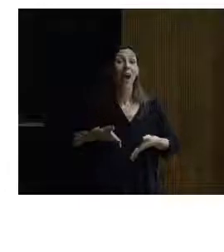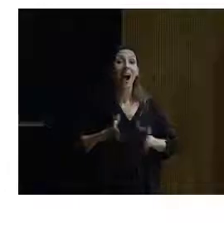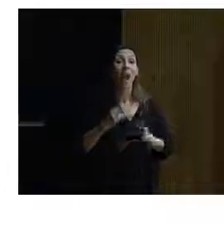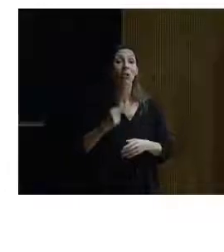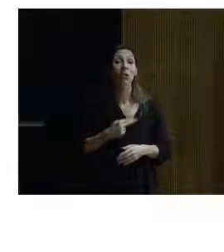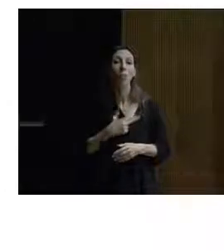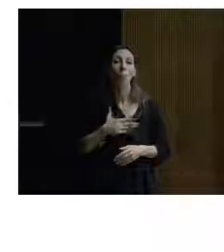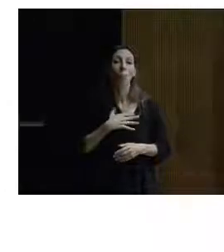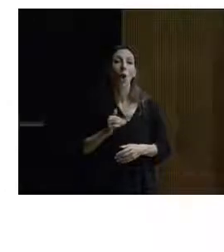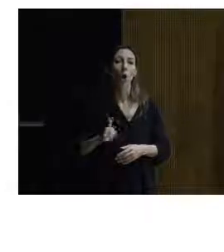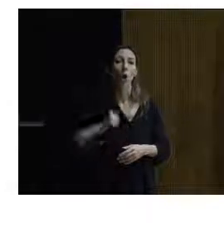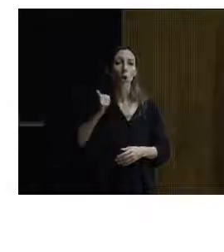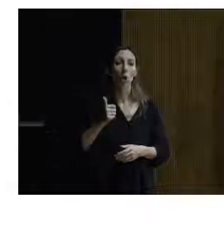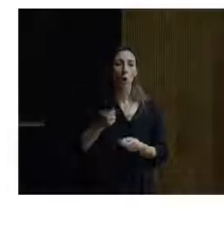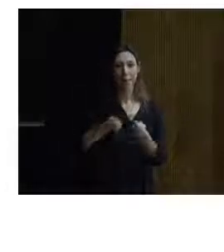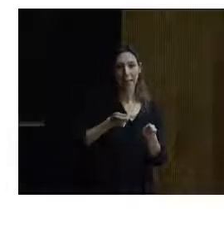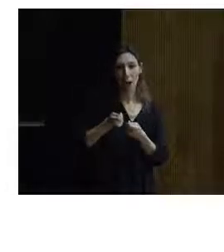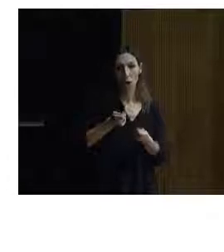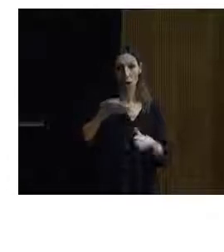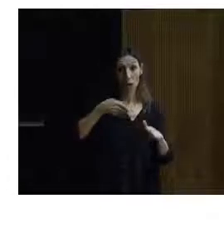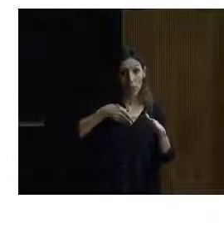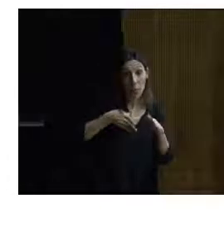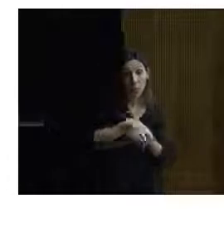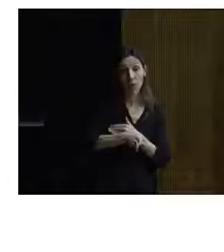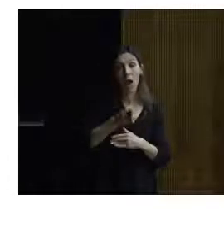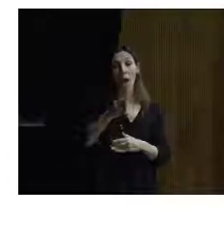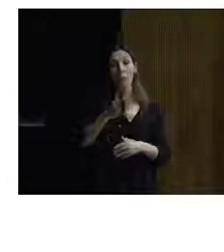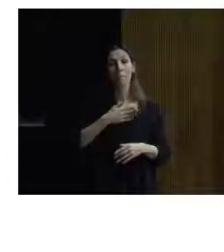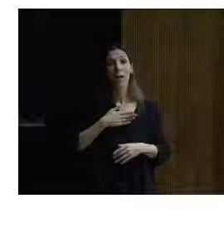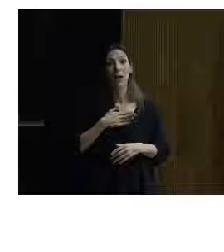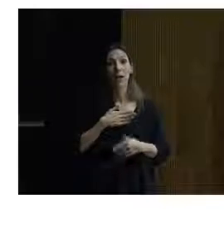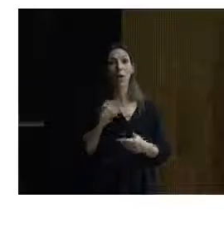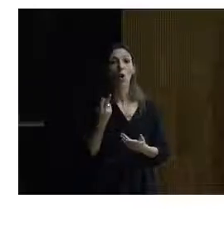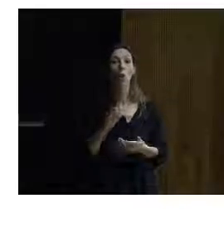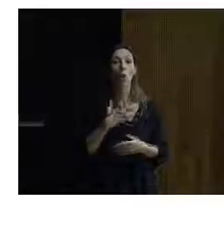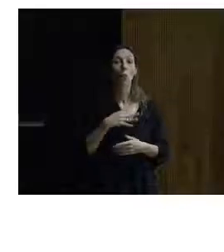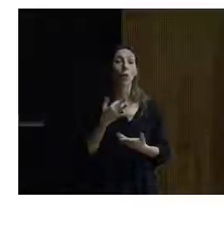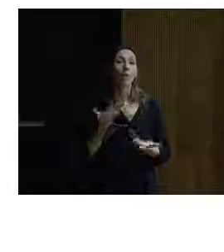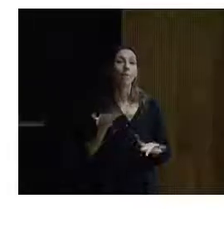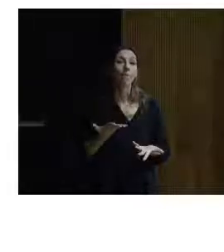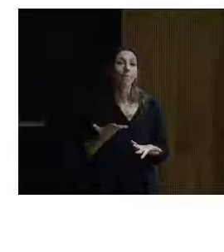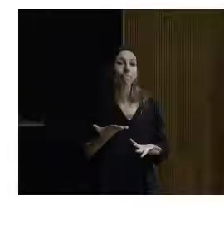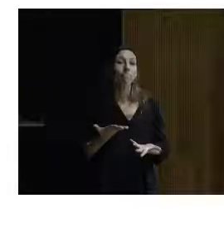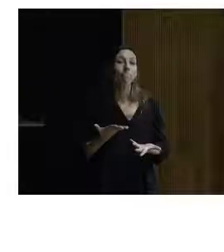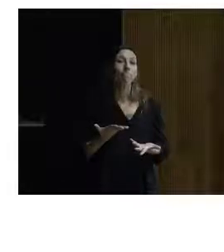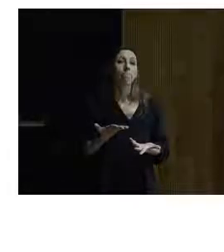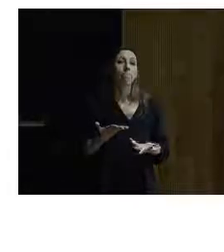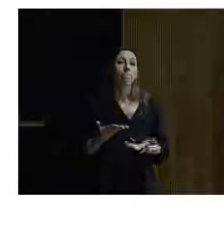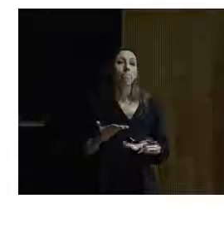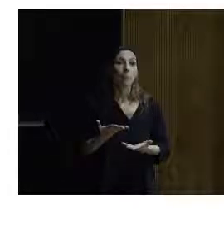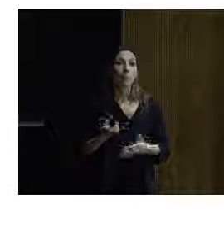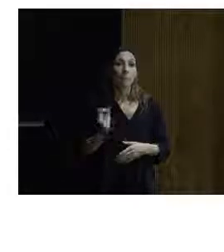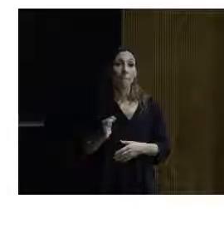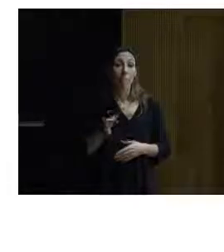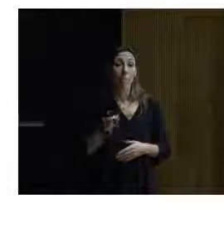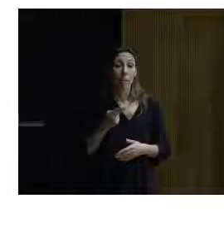negocio. La accesibilidad y el patrimonio se puede visitar, pero sí que es verdad que cuando tú vas a